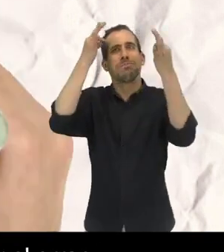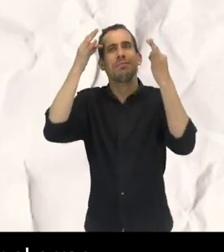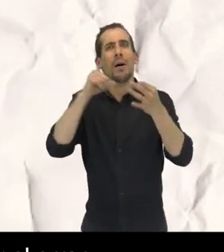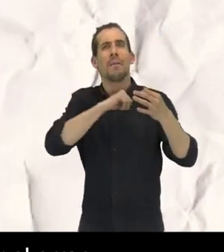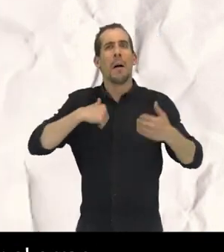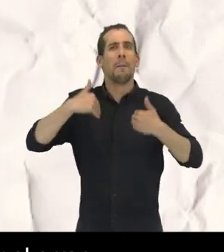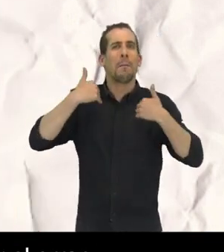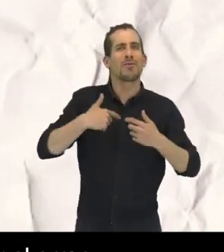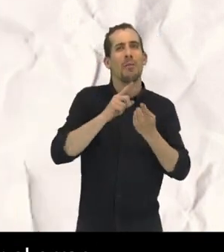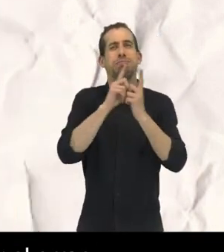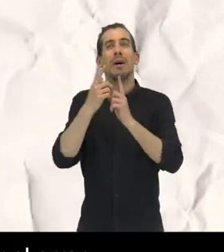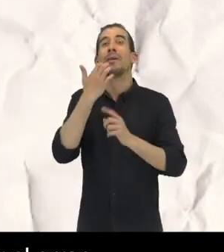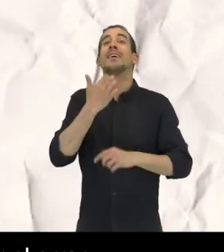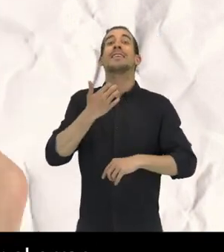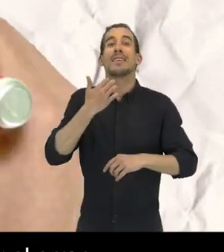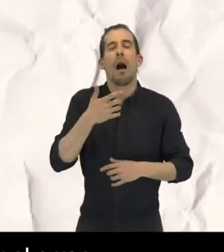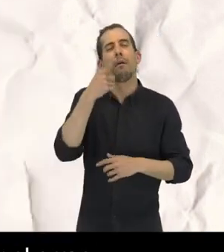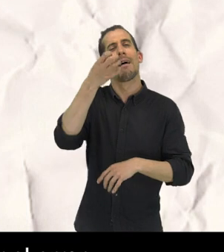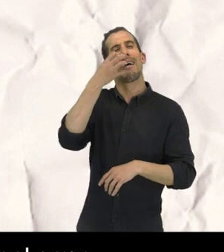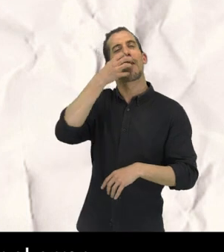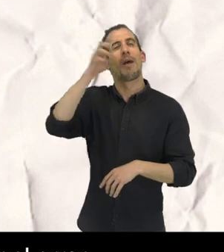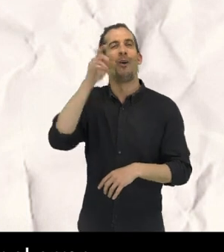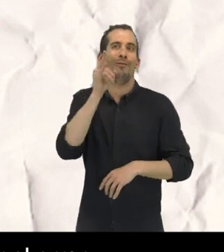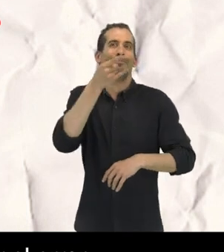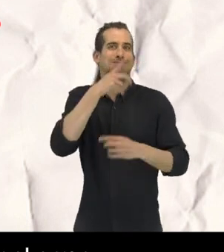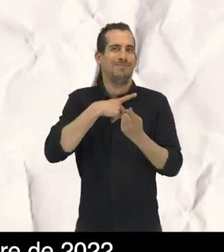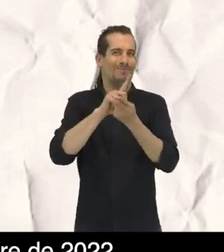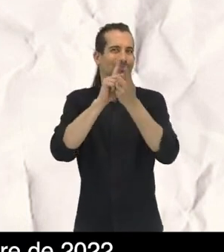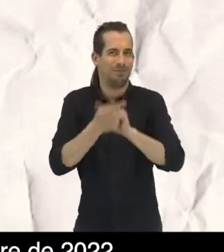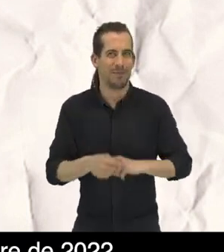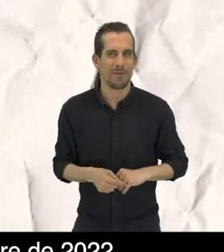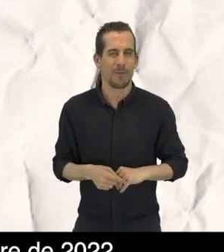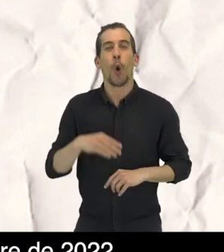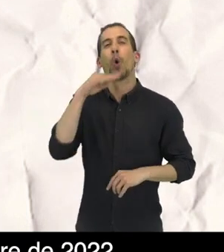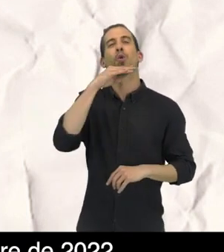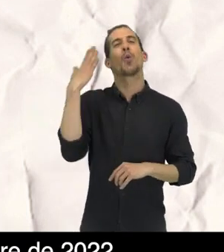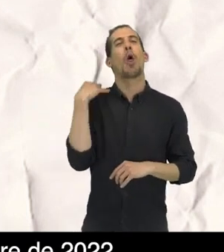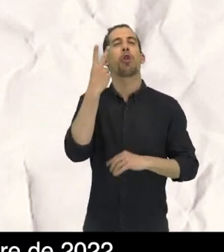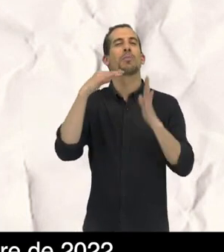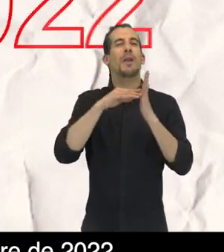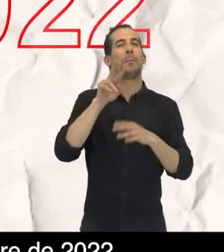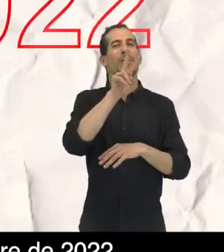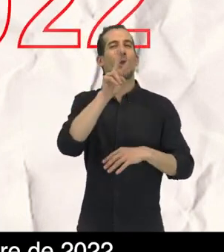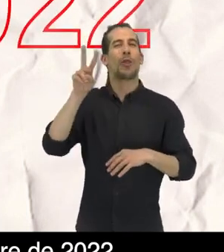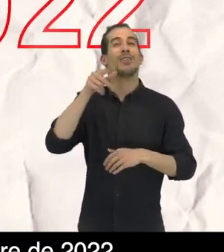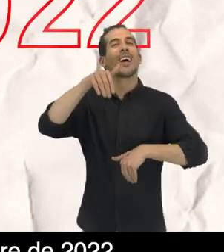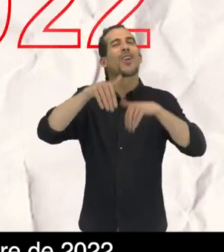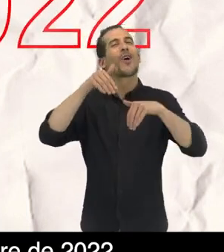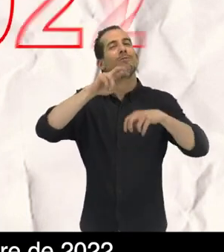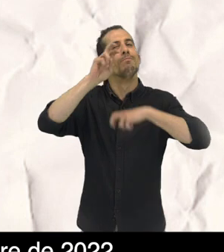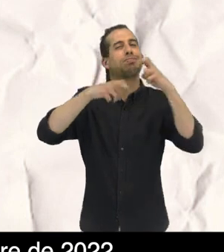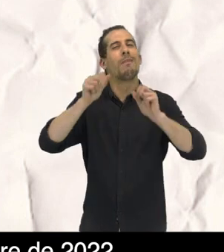fuera el caso, realiza la reclamación para corregir el error. Tras la entrada en vigor de la Reforma Electoral de octubre de